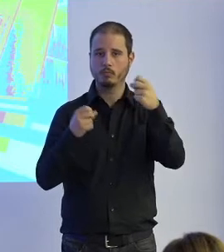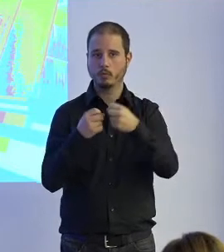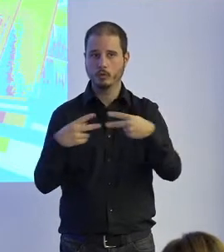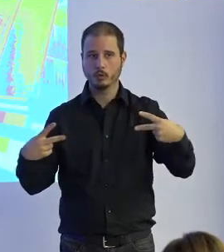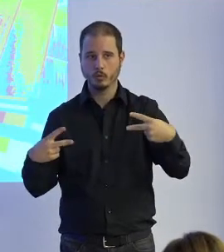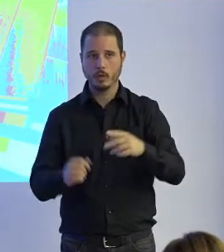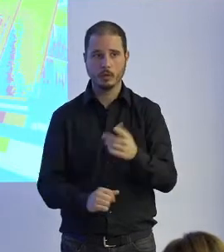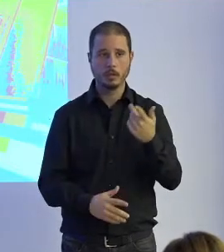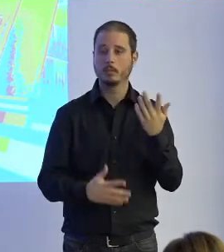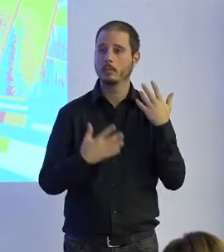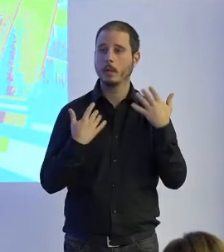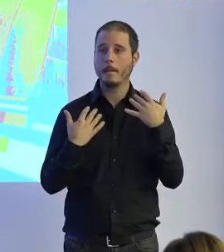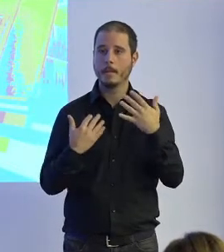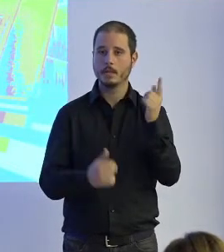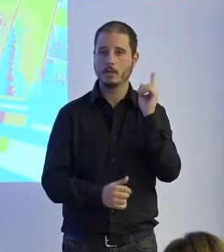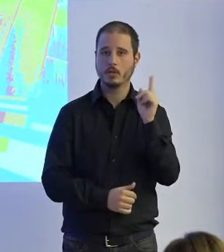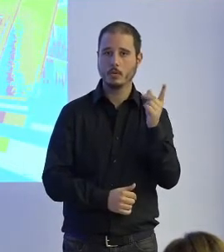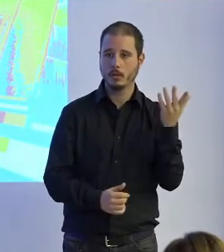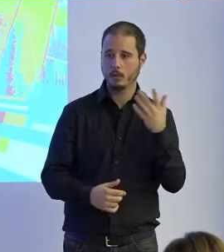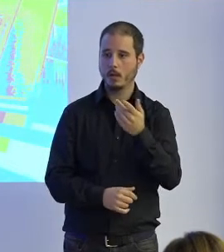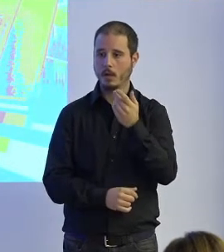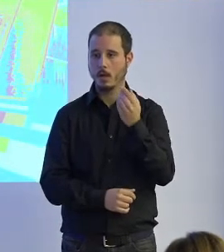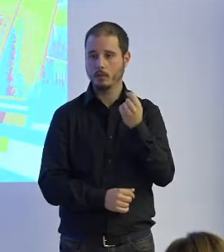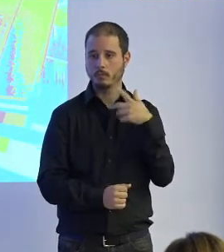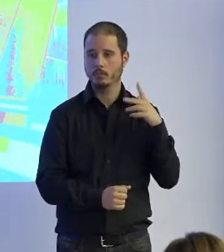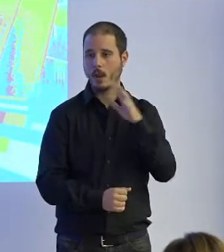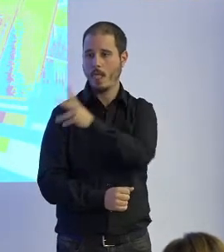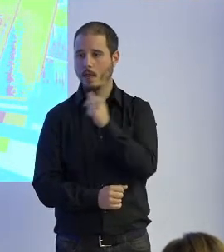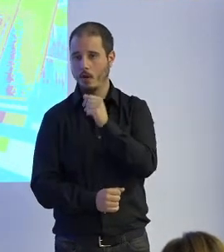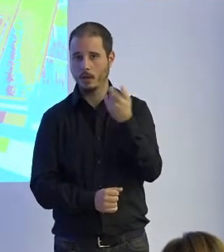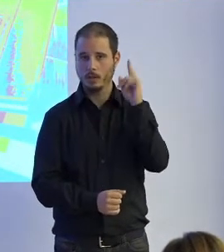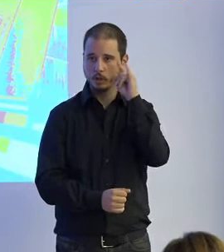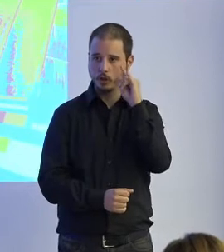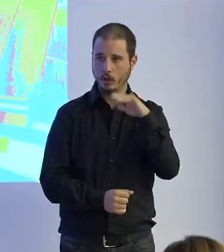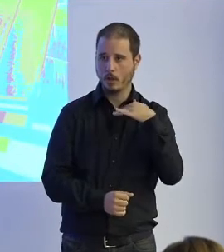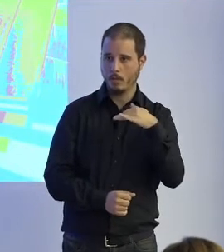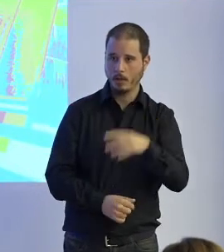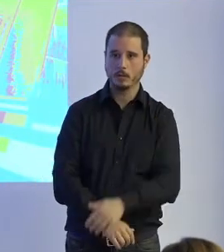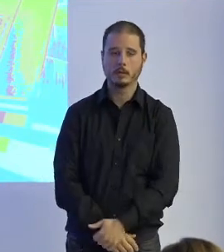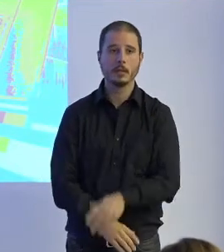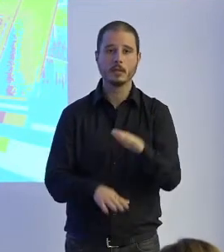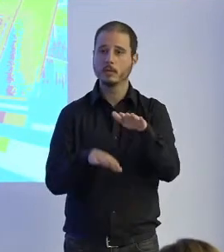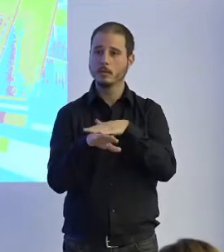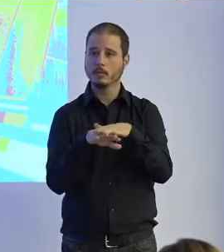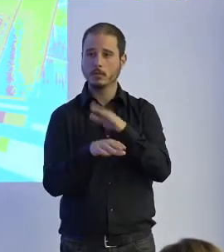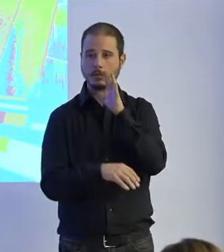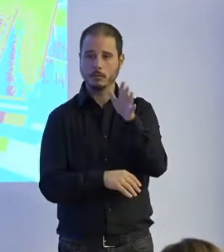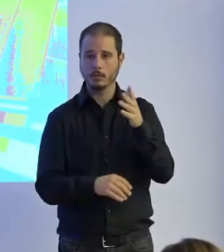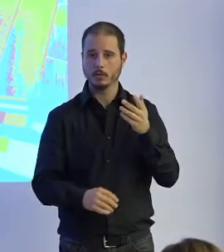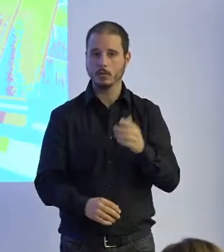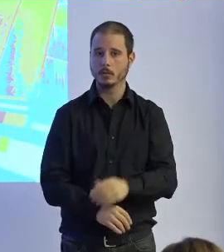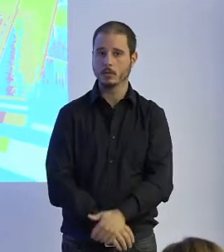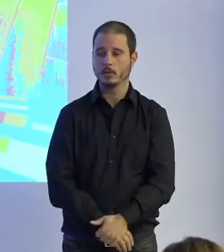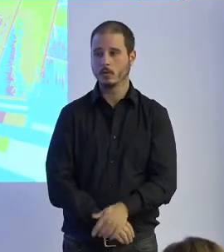dice que las prisas solo son buenas para los chorizos y los malos toreros y pediros disculpas de nuevo por omitir esta presentación. Y ahora pasamos